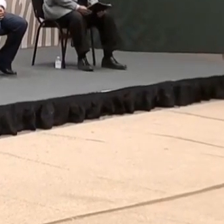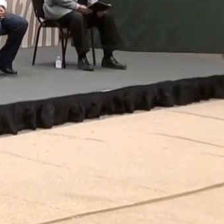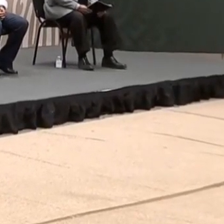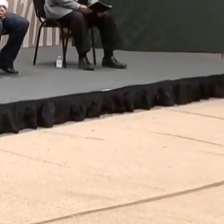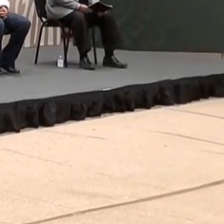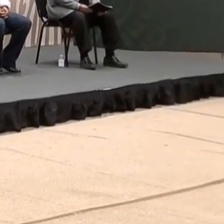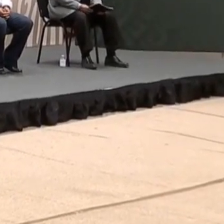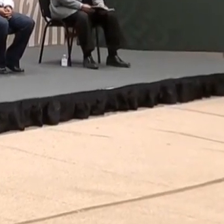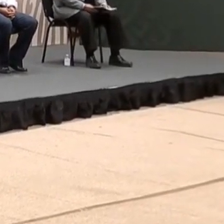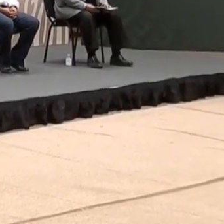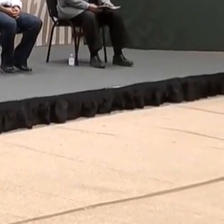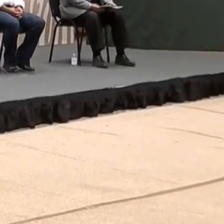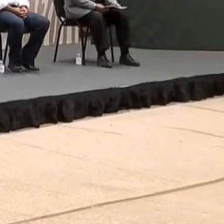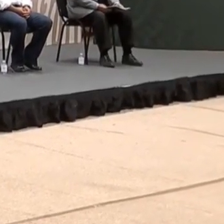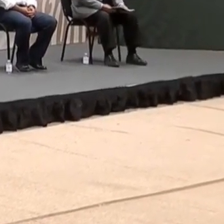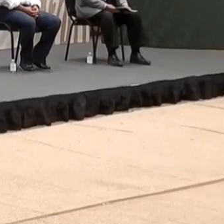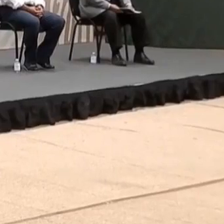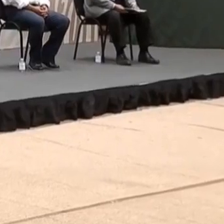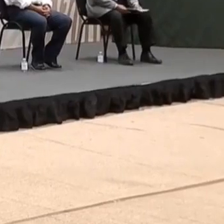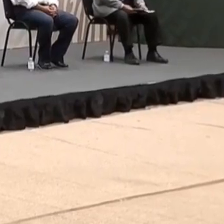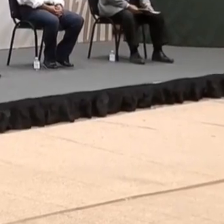Javier Corral Jurado.